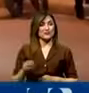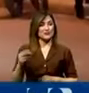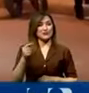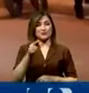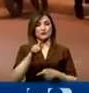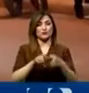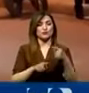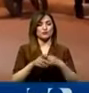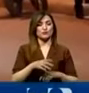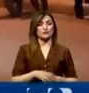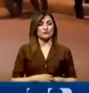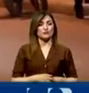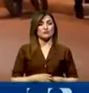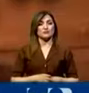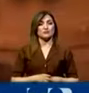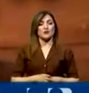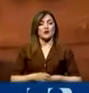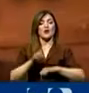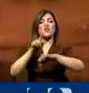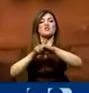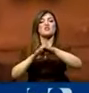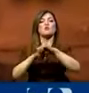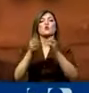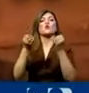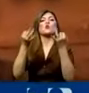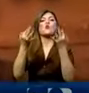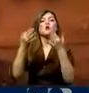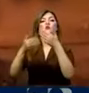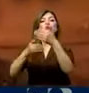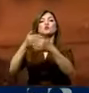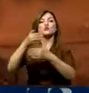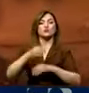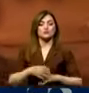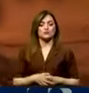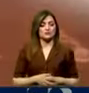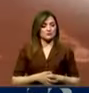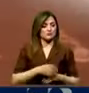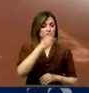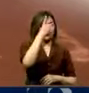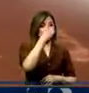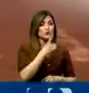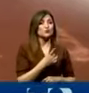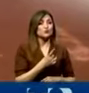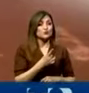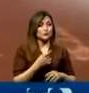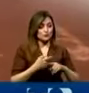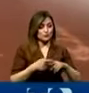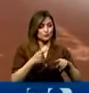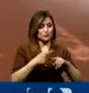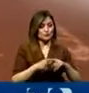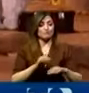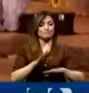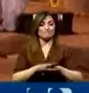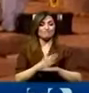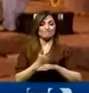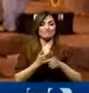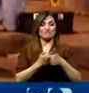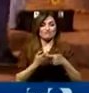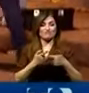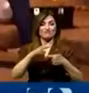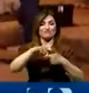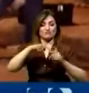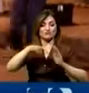tiempo puede tomar? Eso no es inmediato. Estamos tomando una serie de medidas de diferente tipo. Medidas de carácter